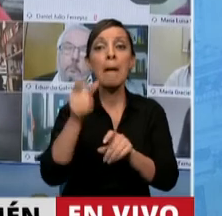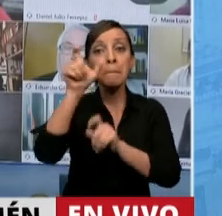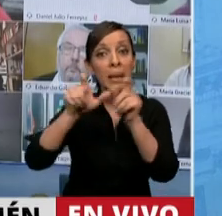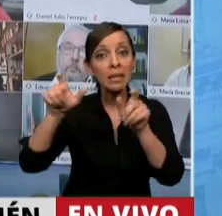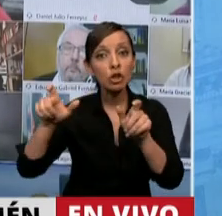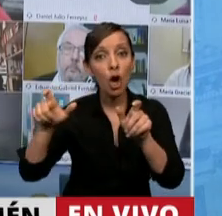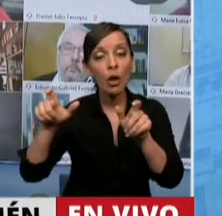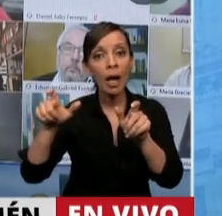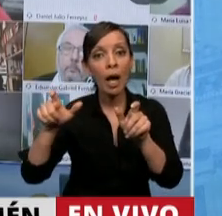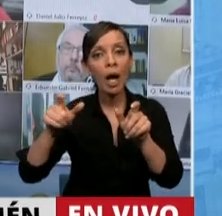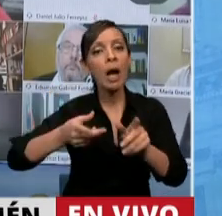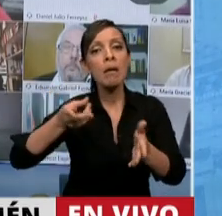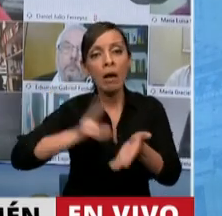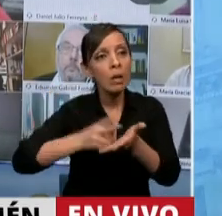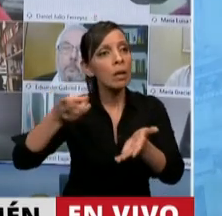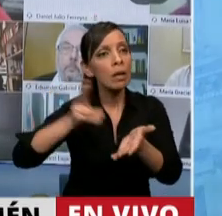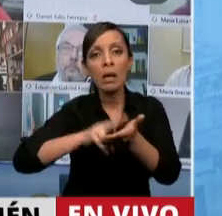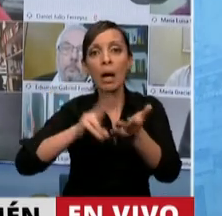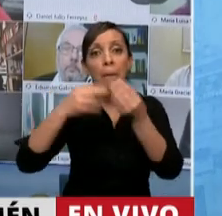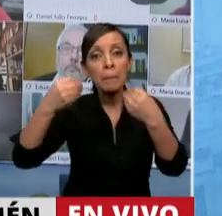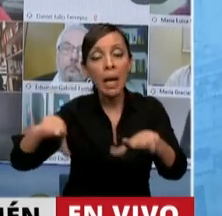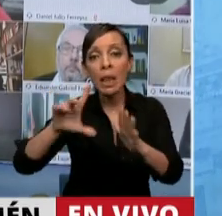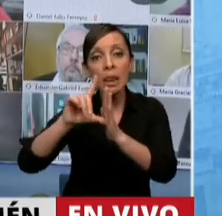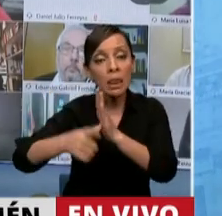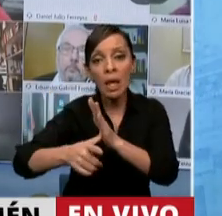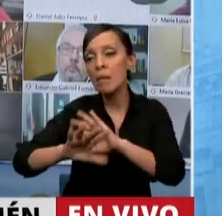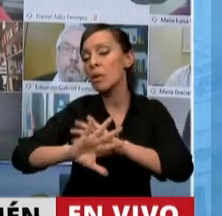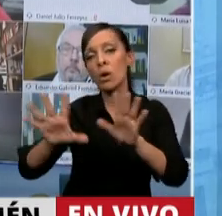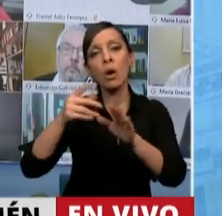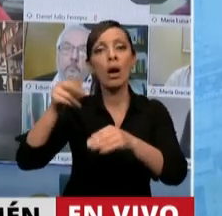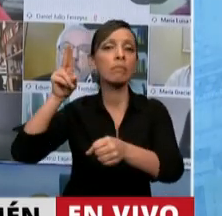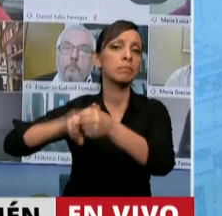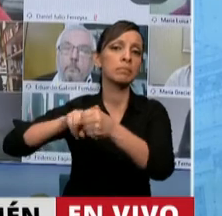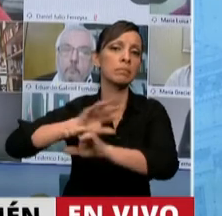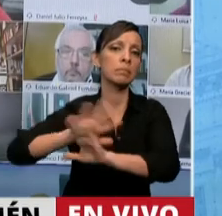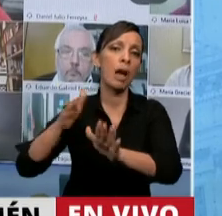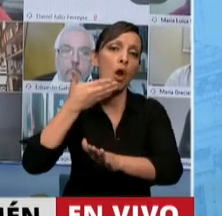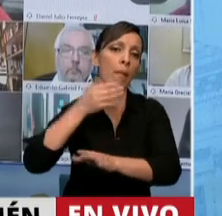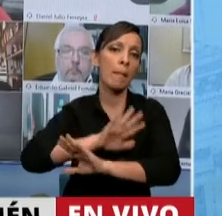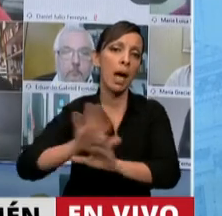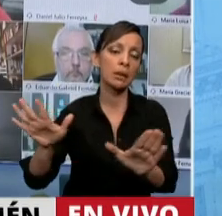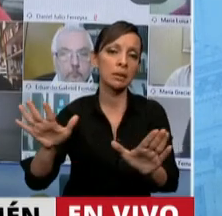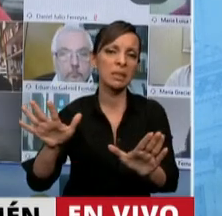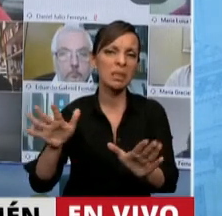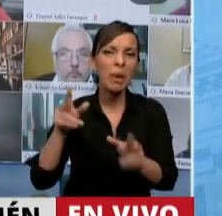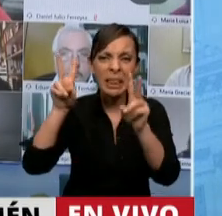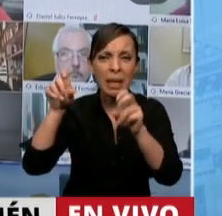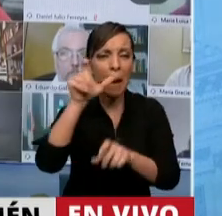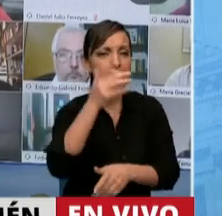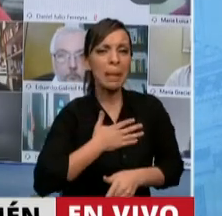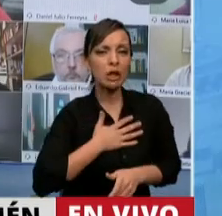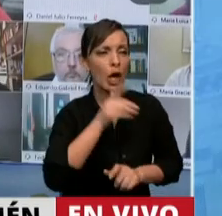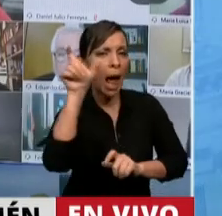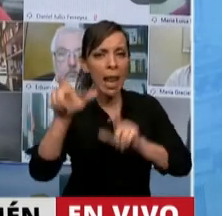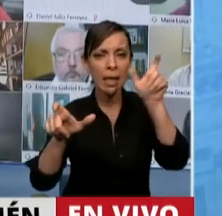los que no paran de perder el tiempo. La pérdida de tiempo en cuestiones personales, de